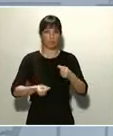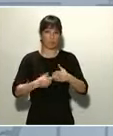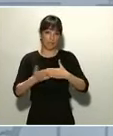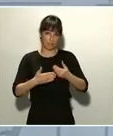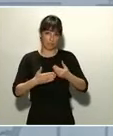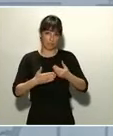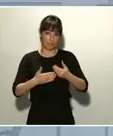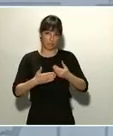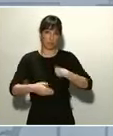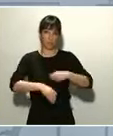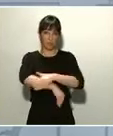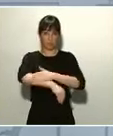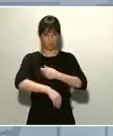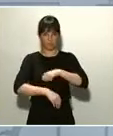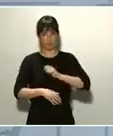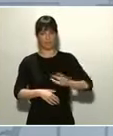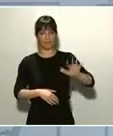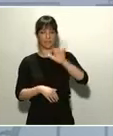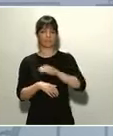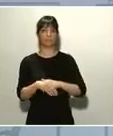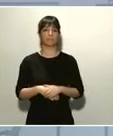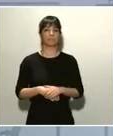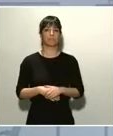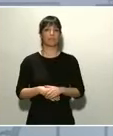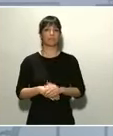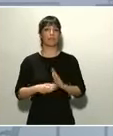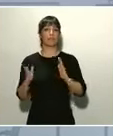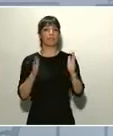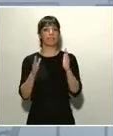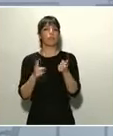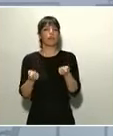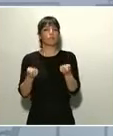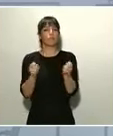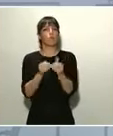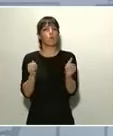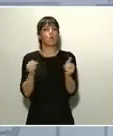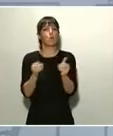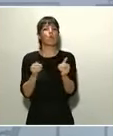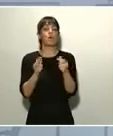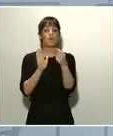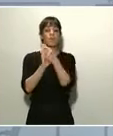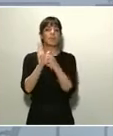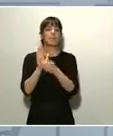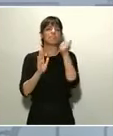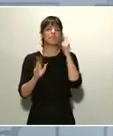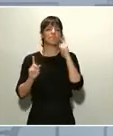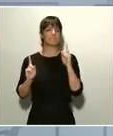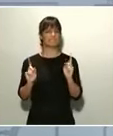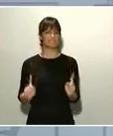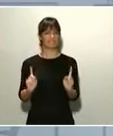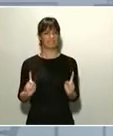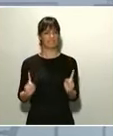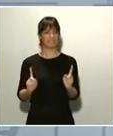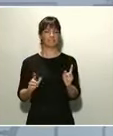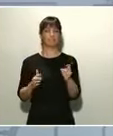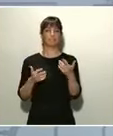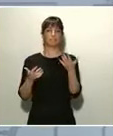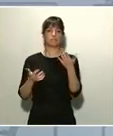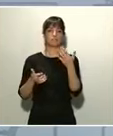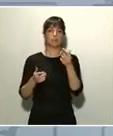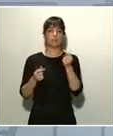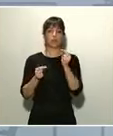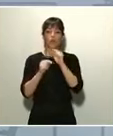La primera etapa de contención incluyó medidas esencialmente preventivas de seguimiento de los contagios y